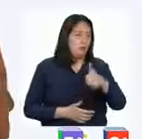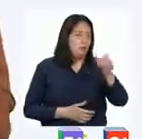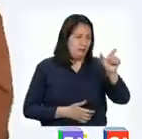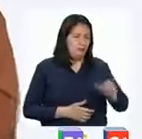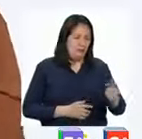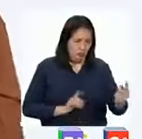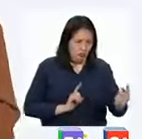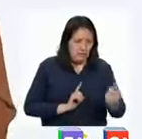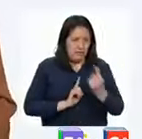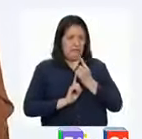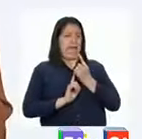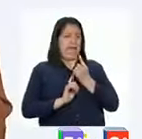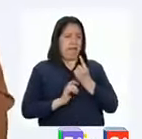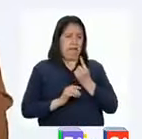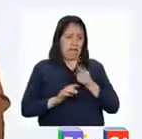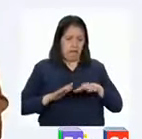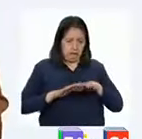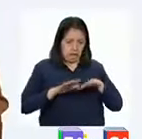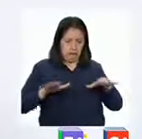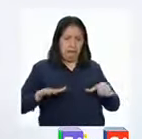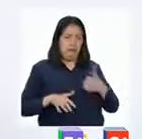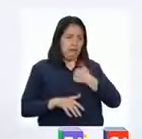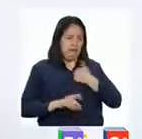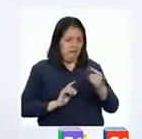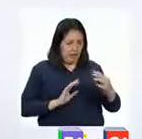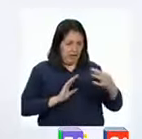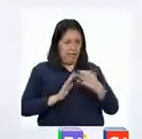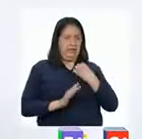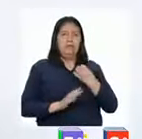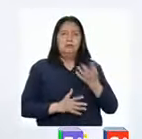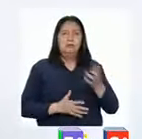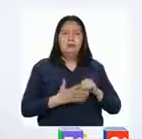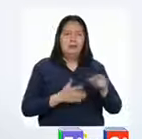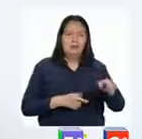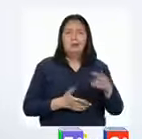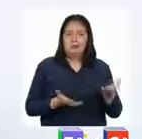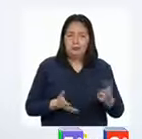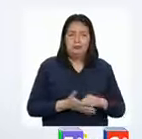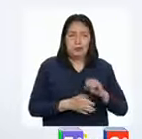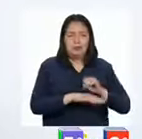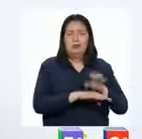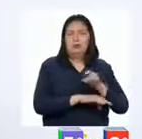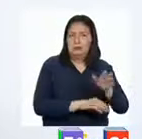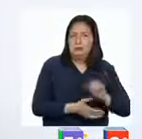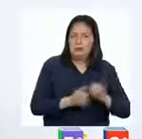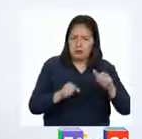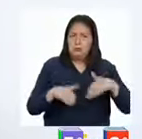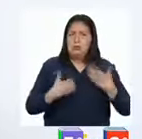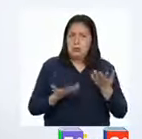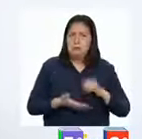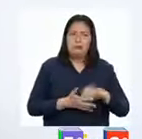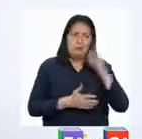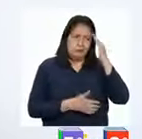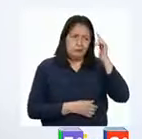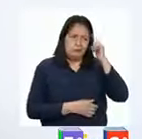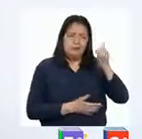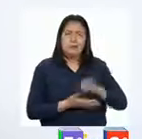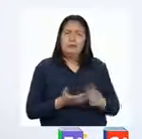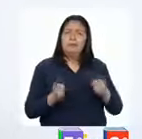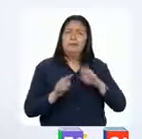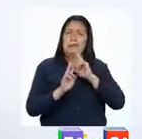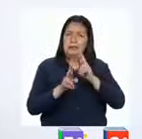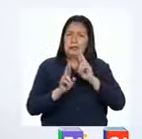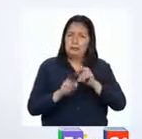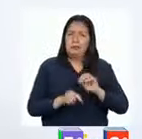persona está invadiendo nuestro espacio personal. Esta es otra de las recomendaciones que podríamos tener en cuenta para